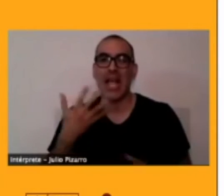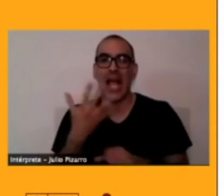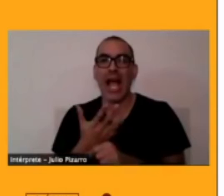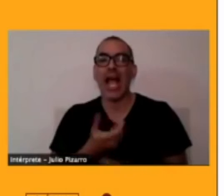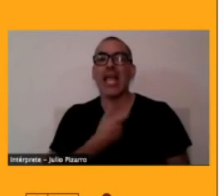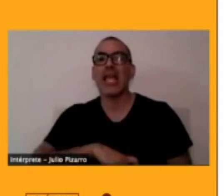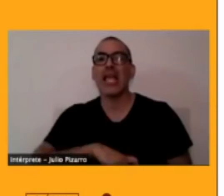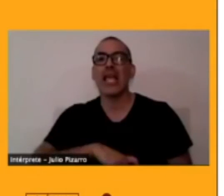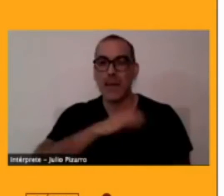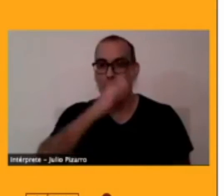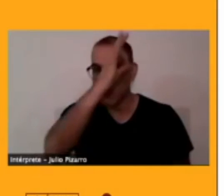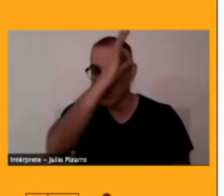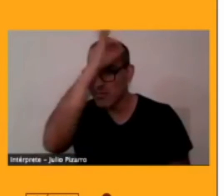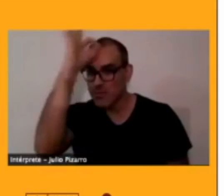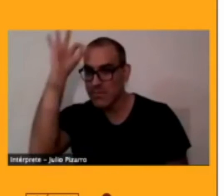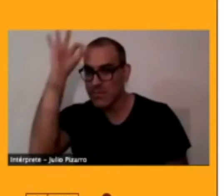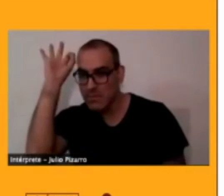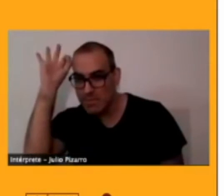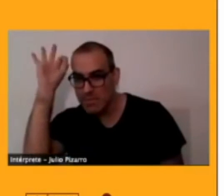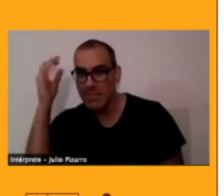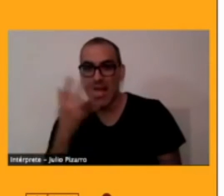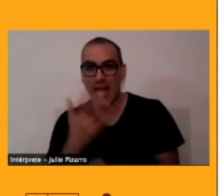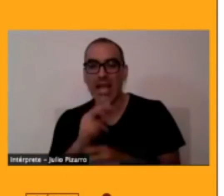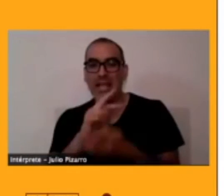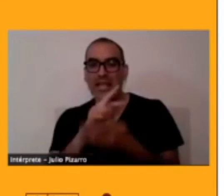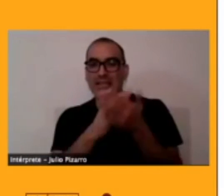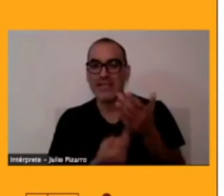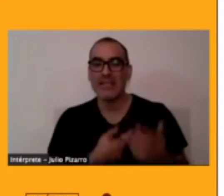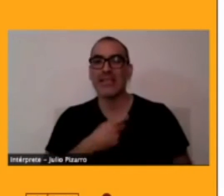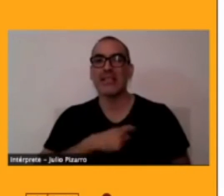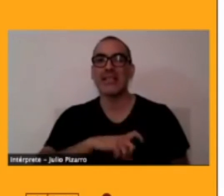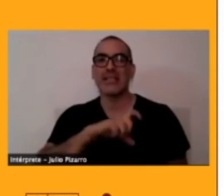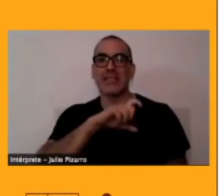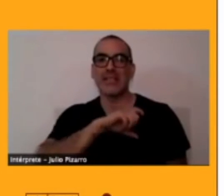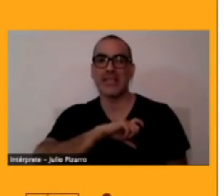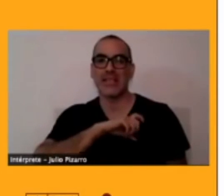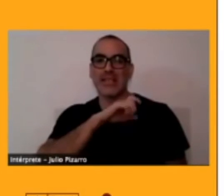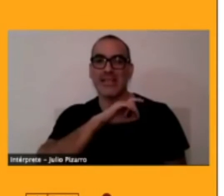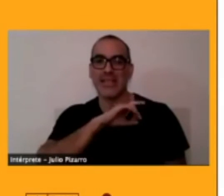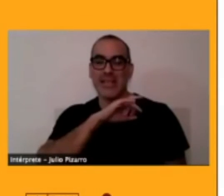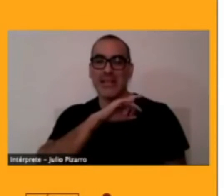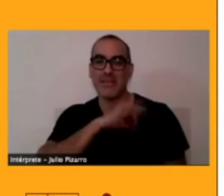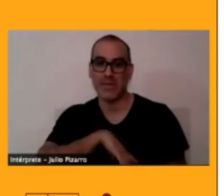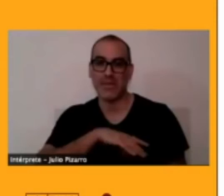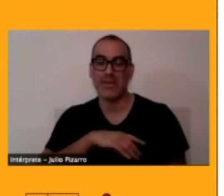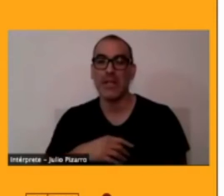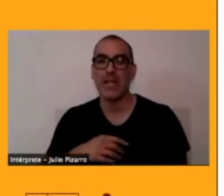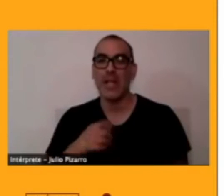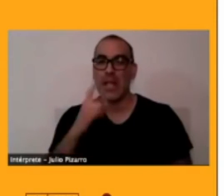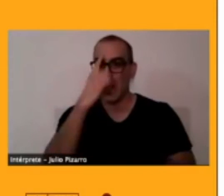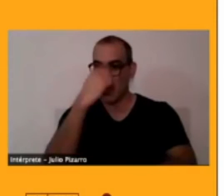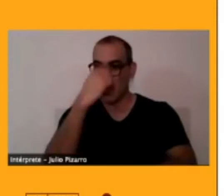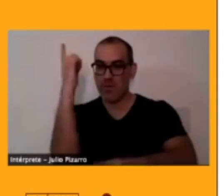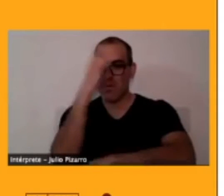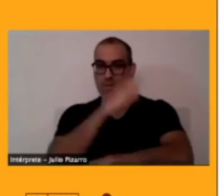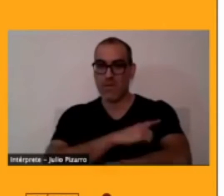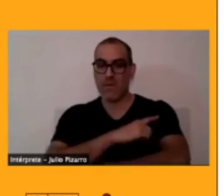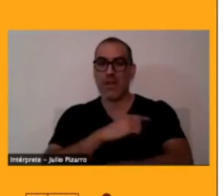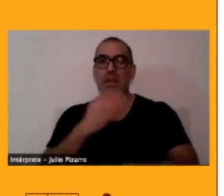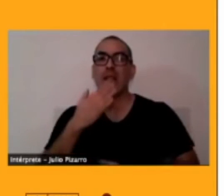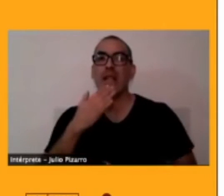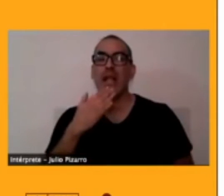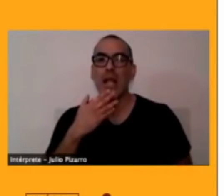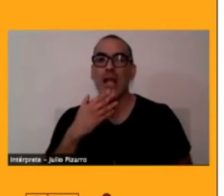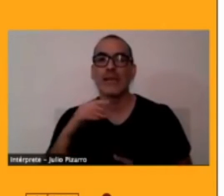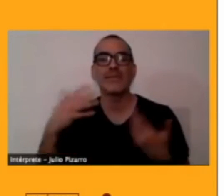Rapanui, ¿ya? Y además, en este periodo actual, en este paisaje que ya nos